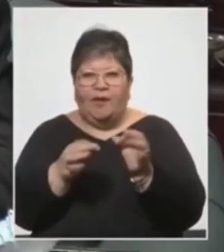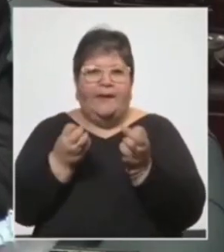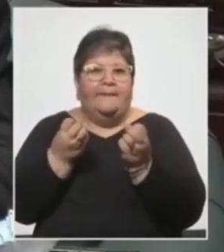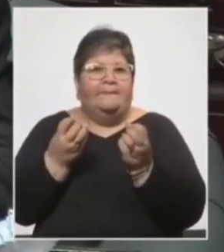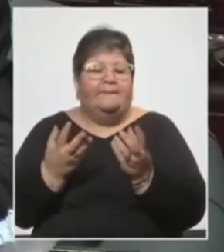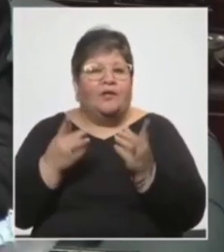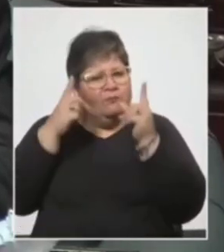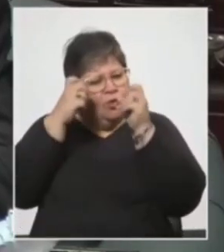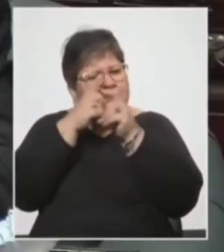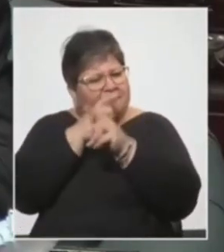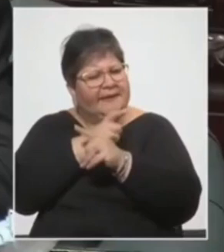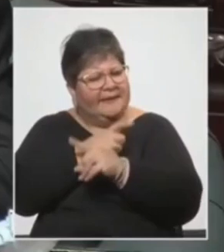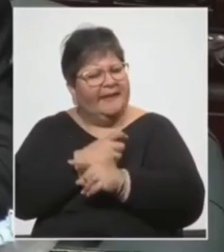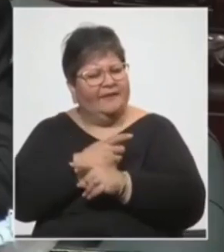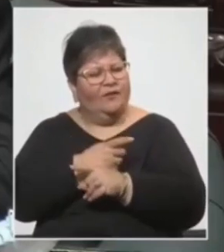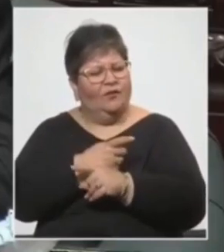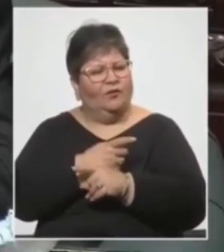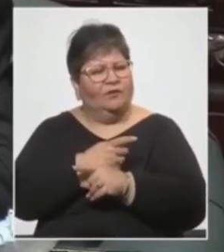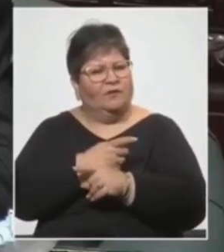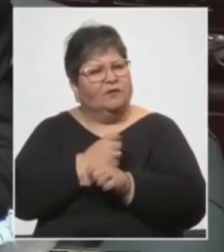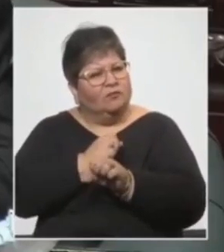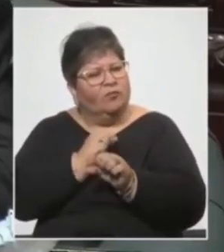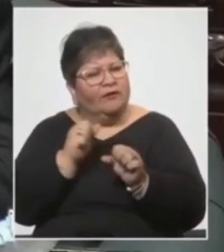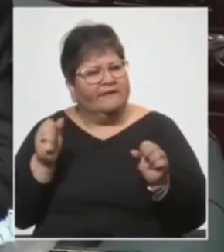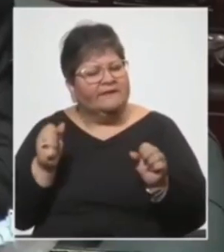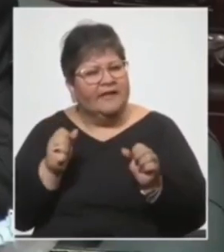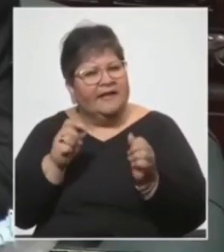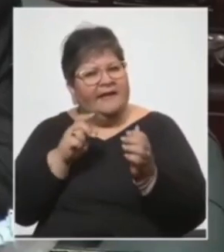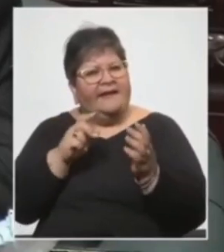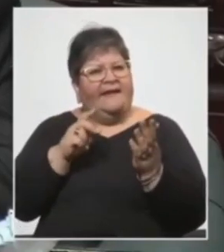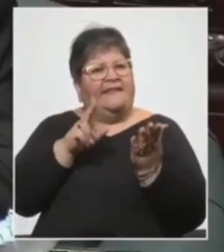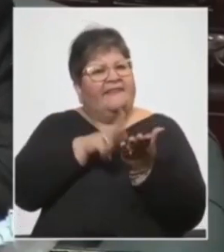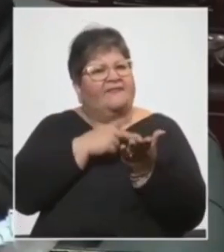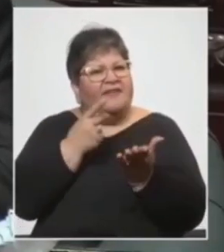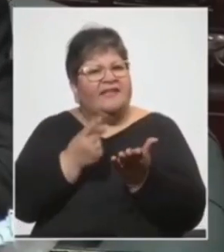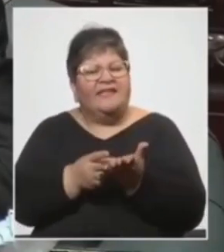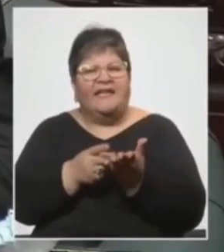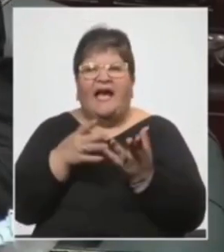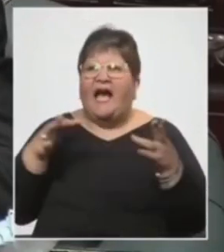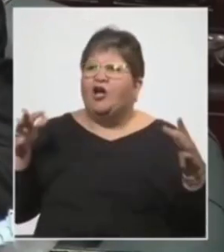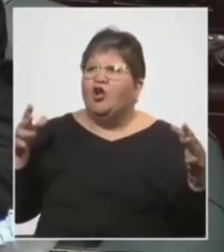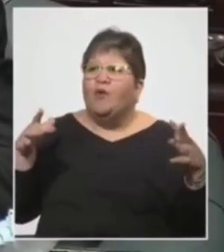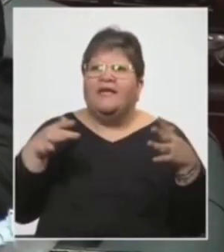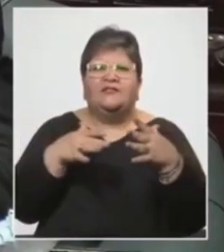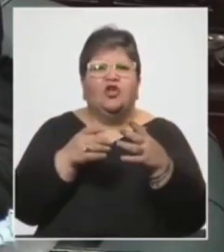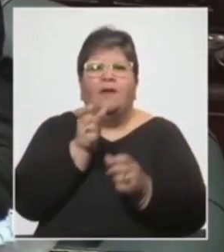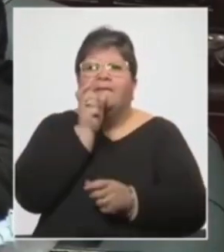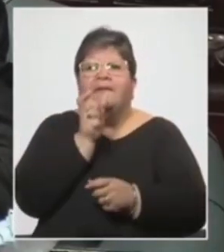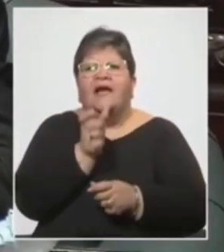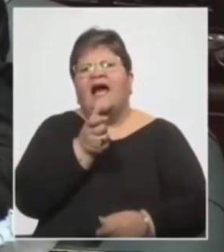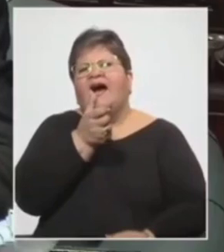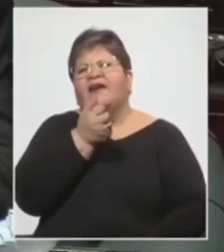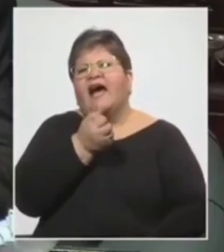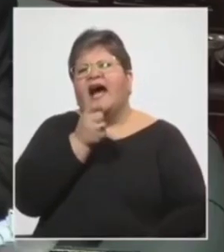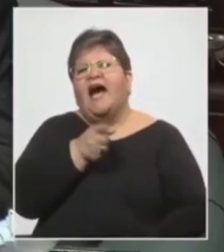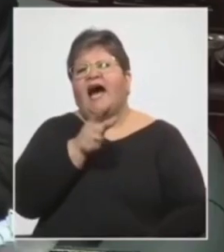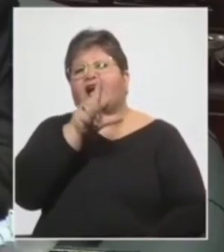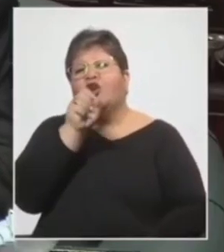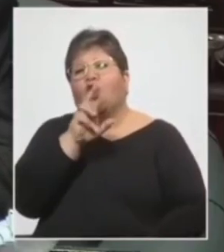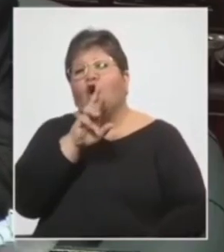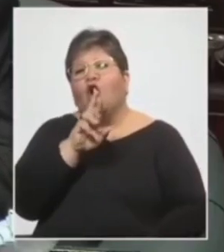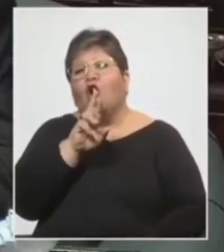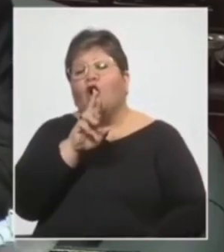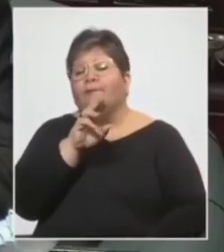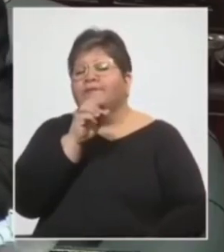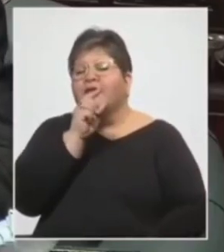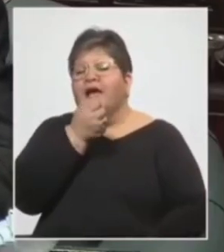ser muy complicado, muy difícil definir aglomeraciones, porque la casuística es infinita. Un número no